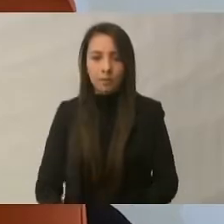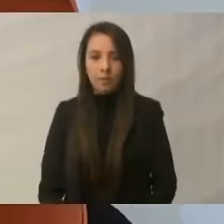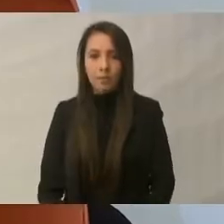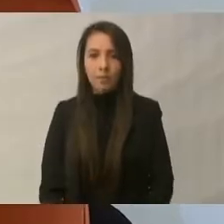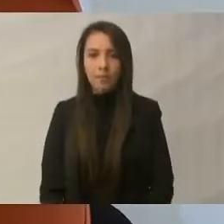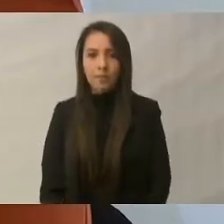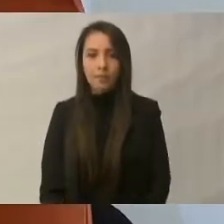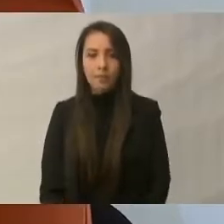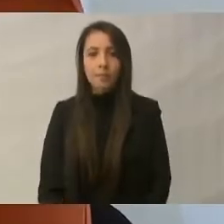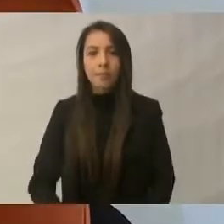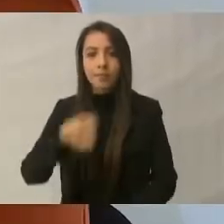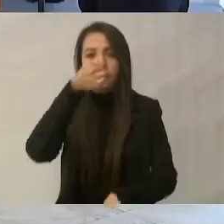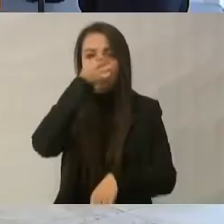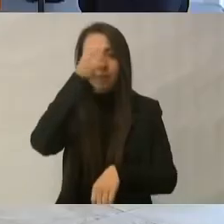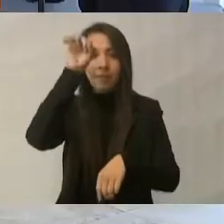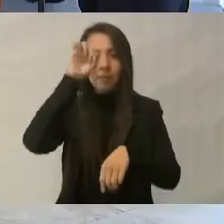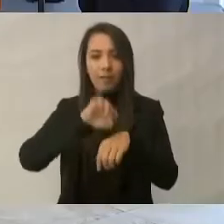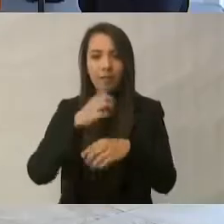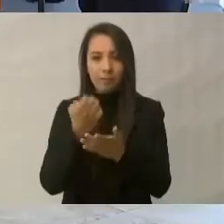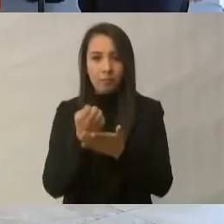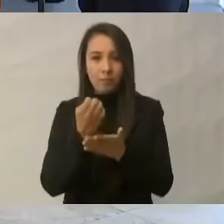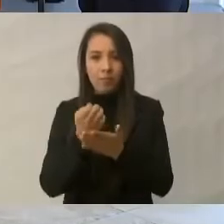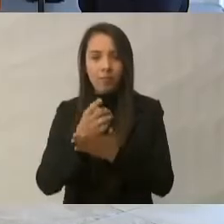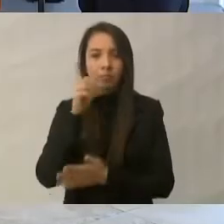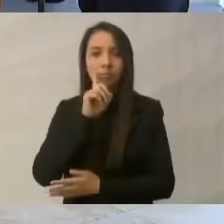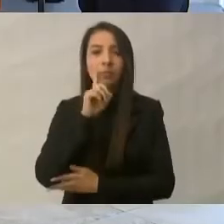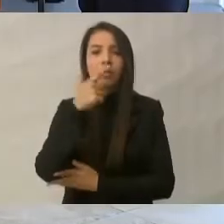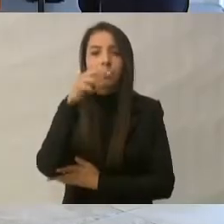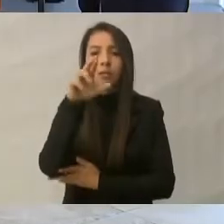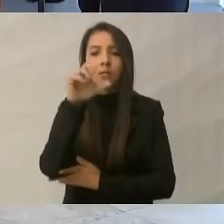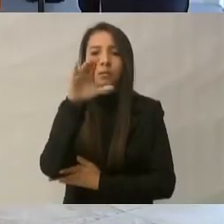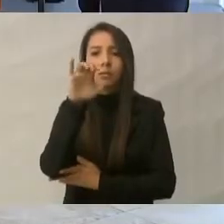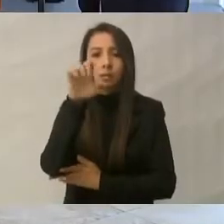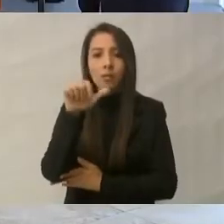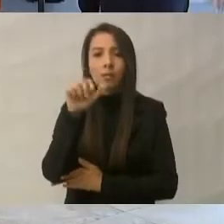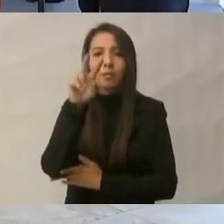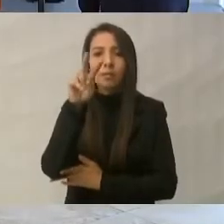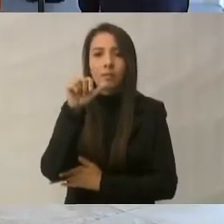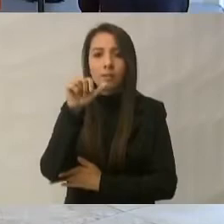La secretaria de Economía, Graciela Márquez Colín.